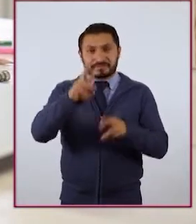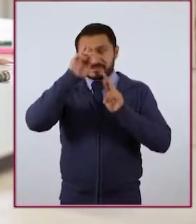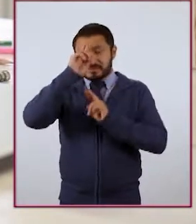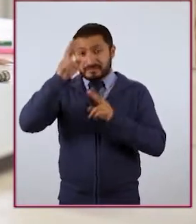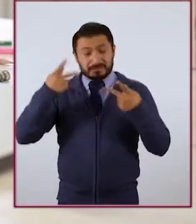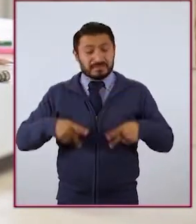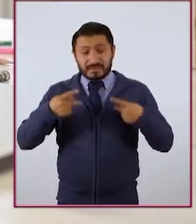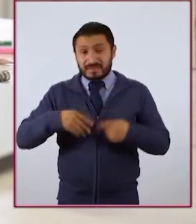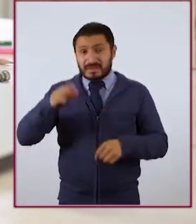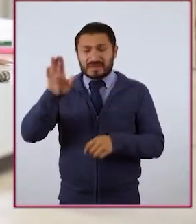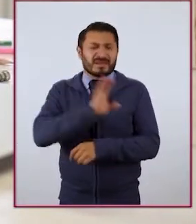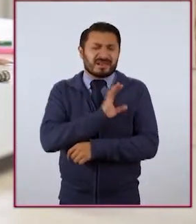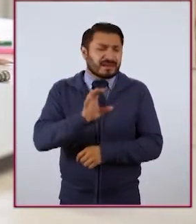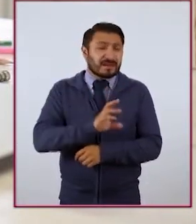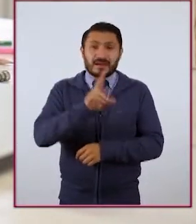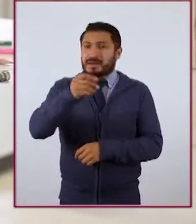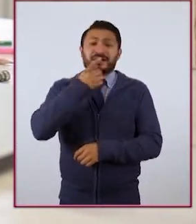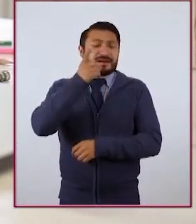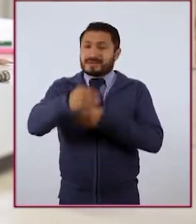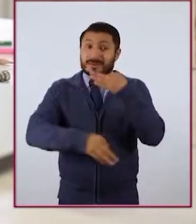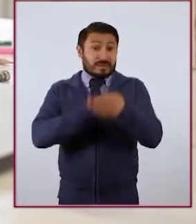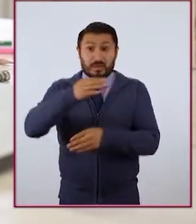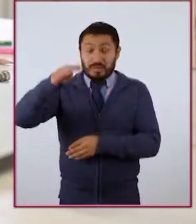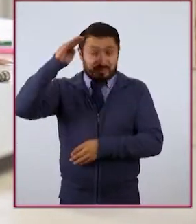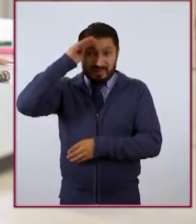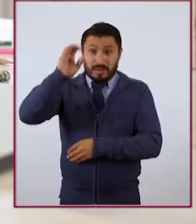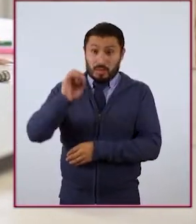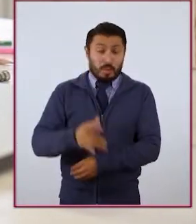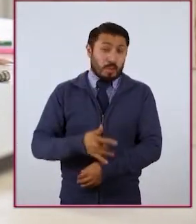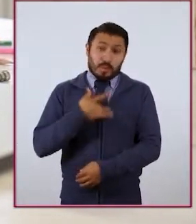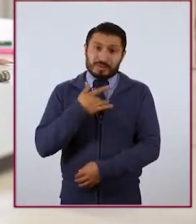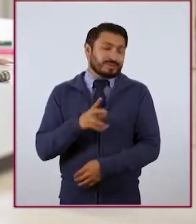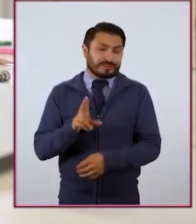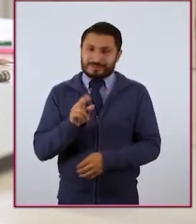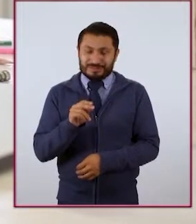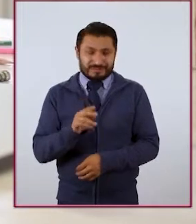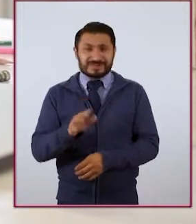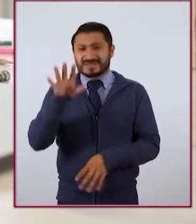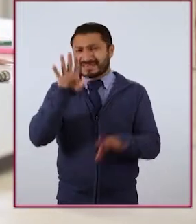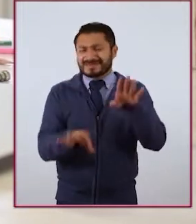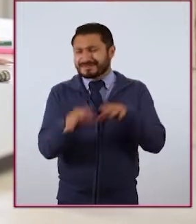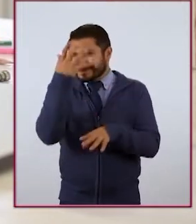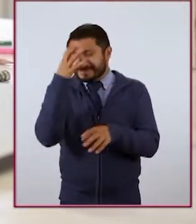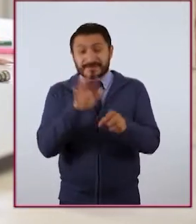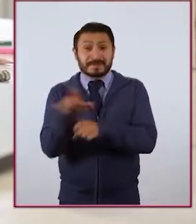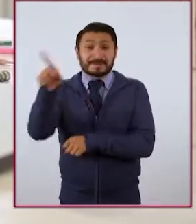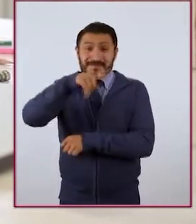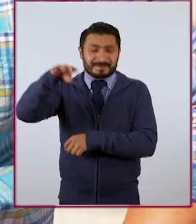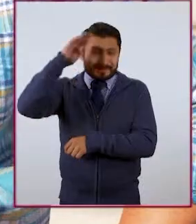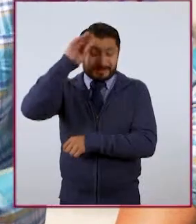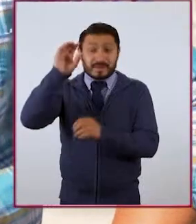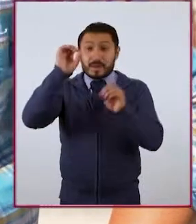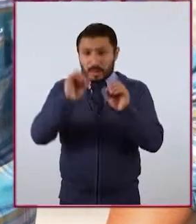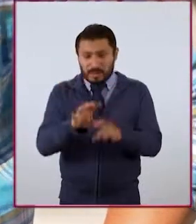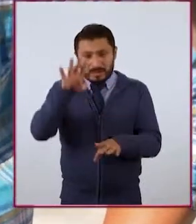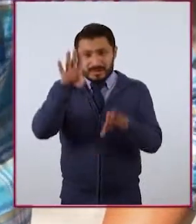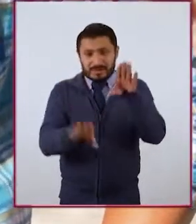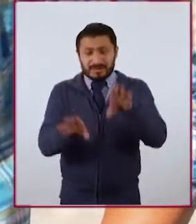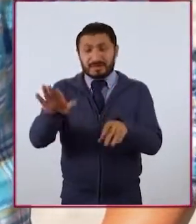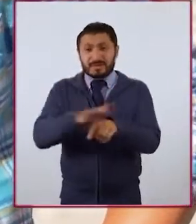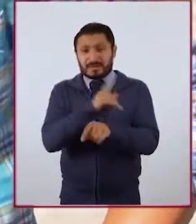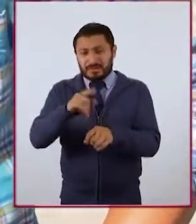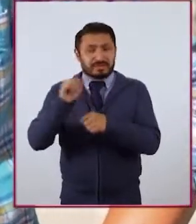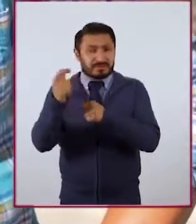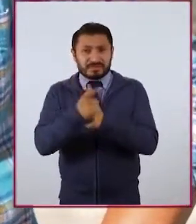más querida no le decimos todo lo que pensamos o lo que sentimos. A veces por pena a que vayan a pensar y a veces simplemente porque